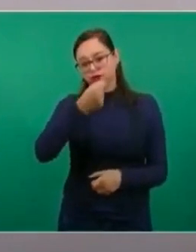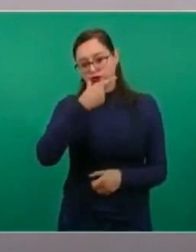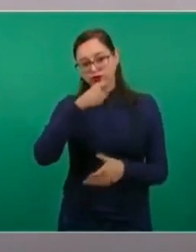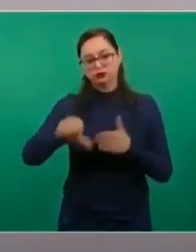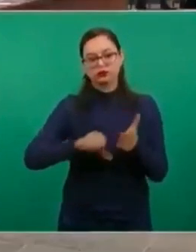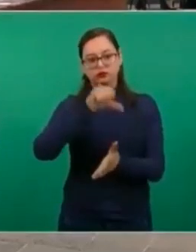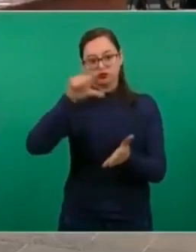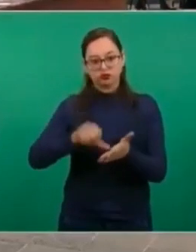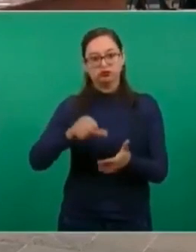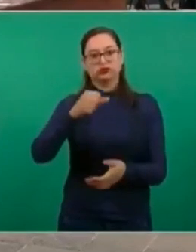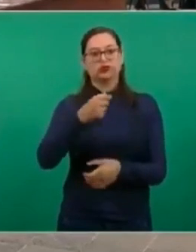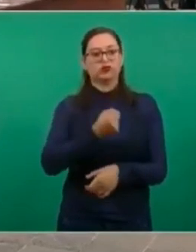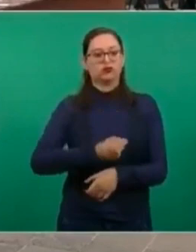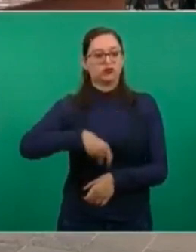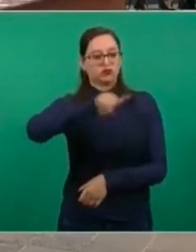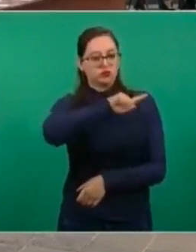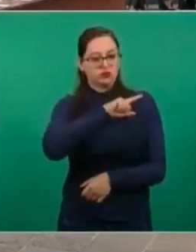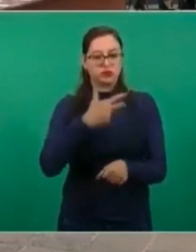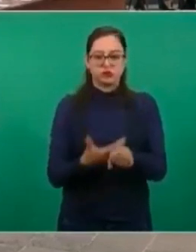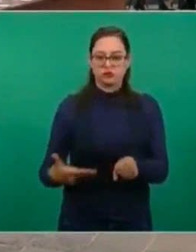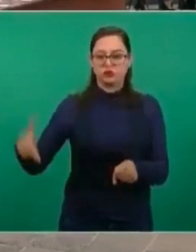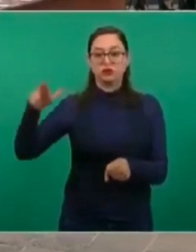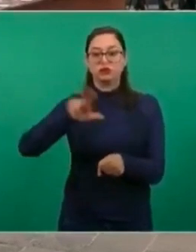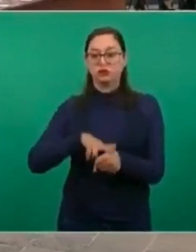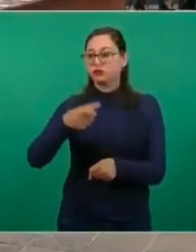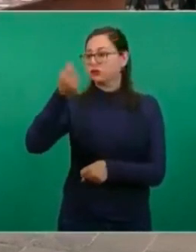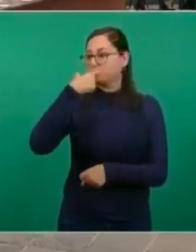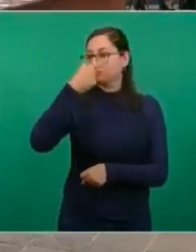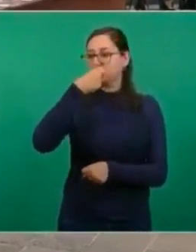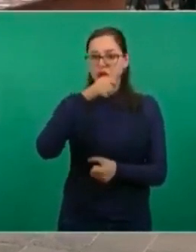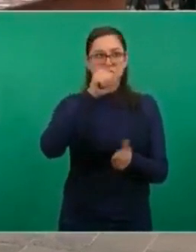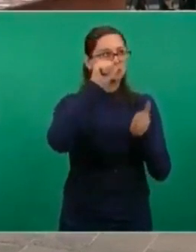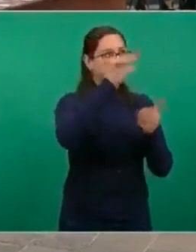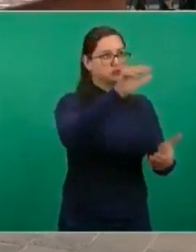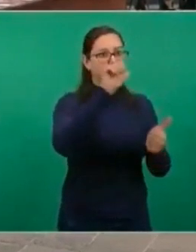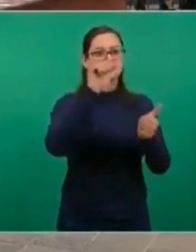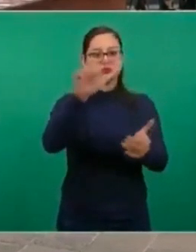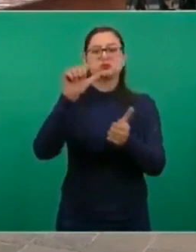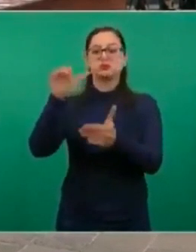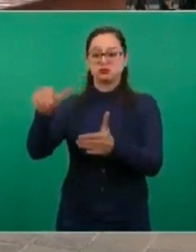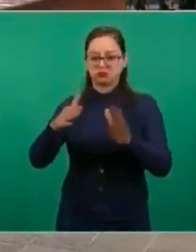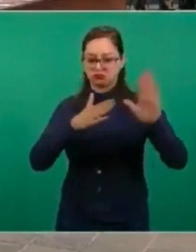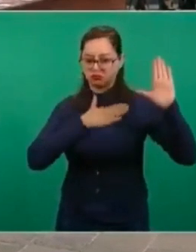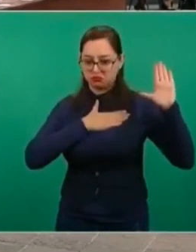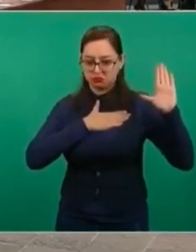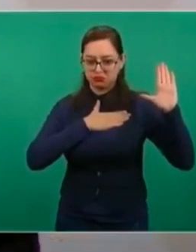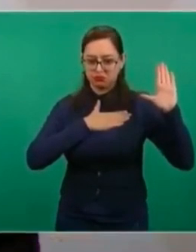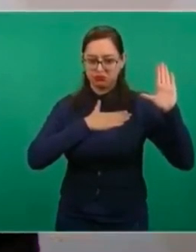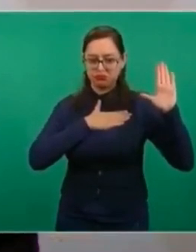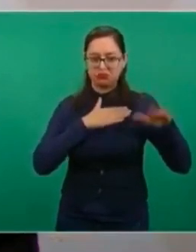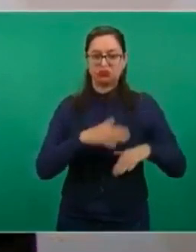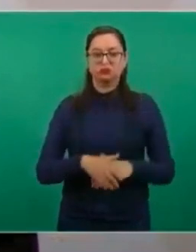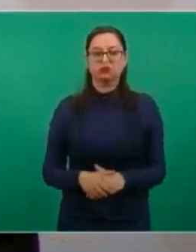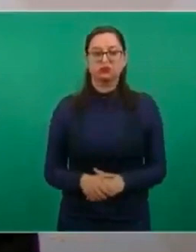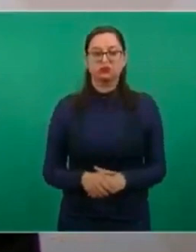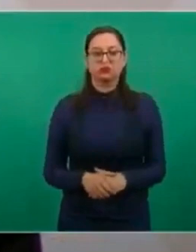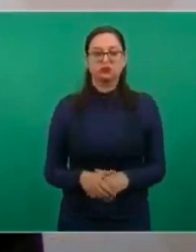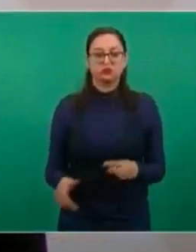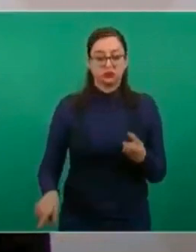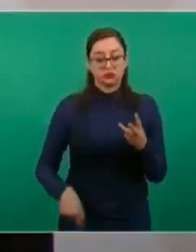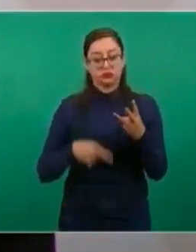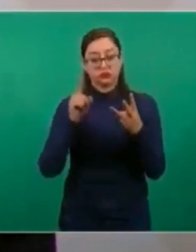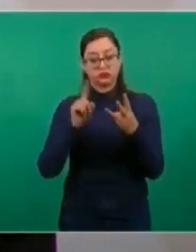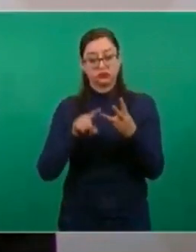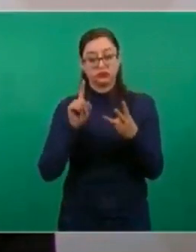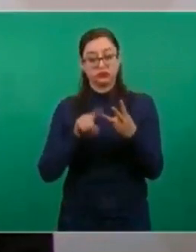centros de salud, en los hospitales, todos los medicamentos, ese es un compromiso. Lo otro es